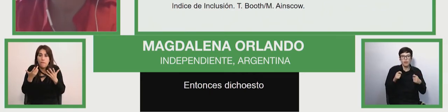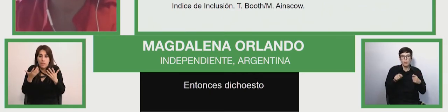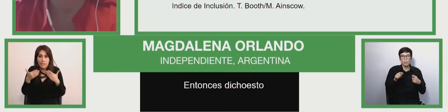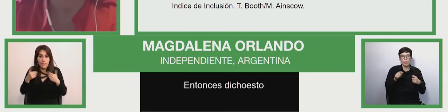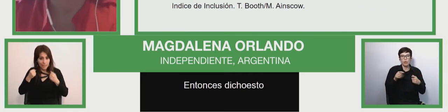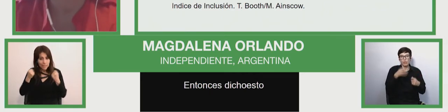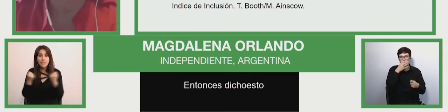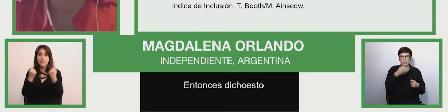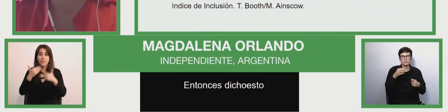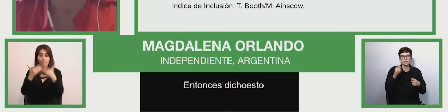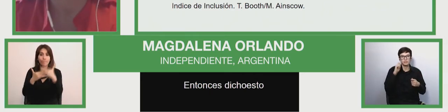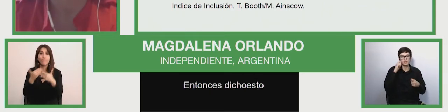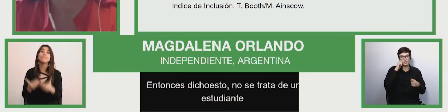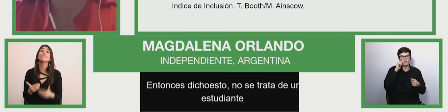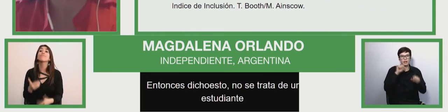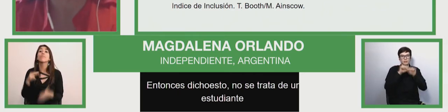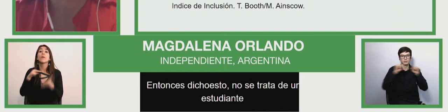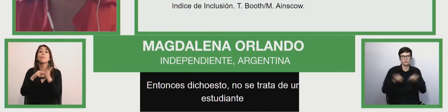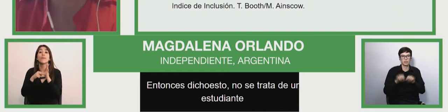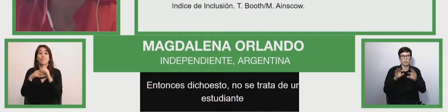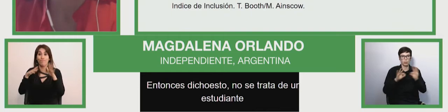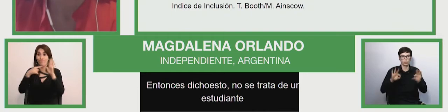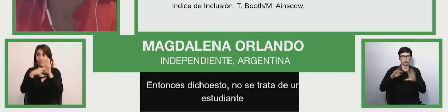y excede al colectivo de discapacidad también.